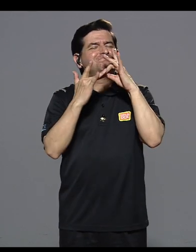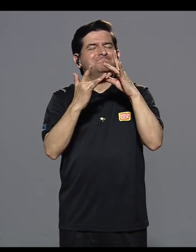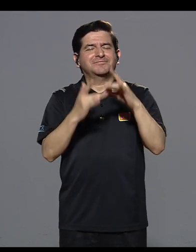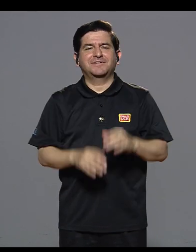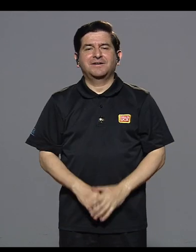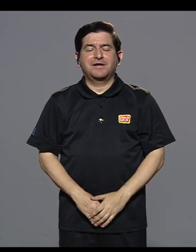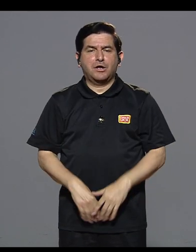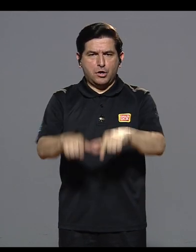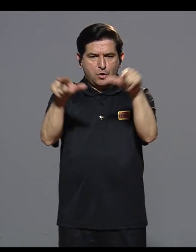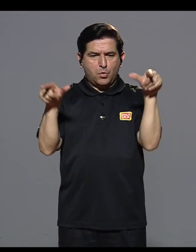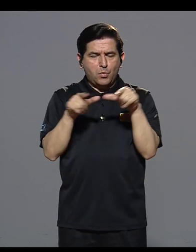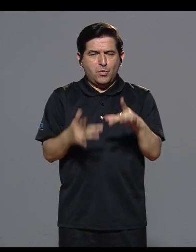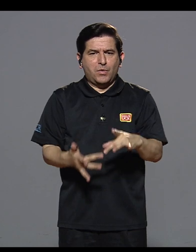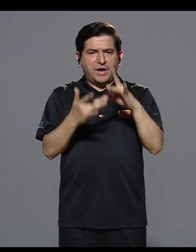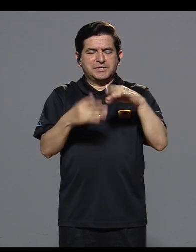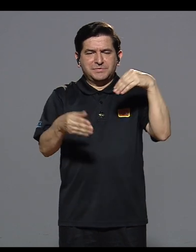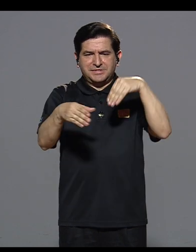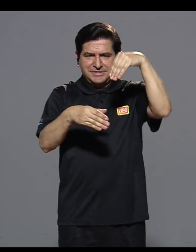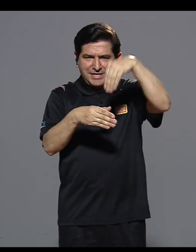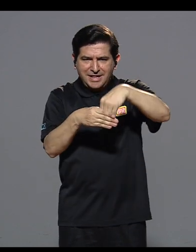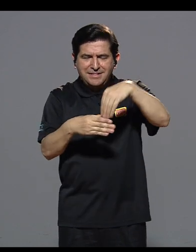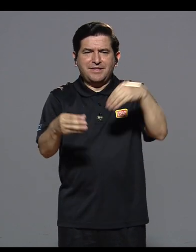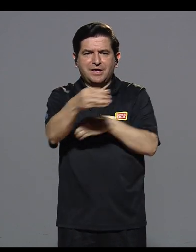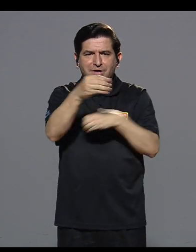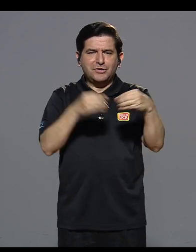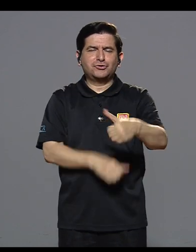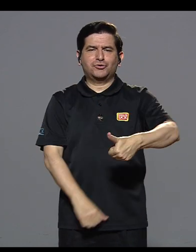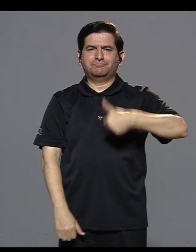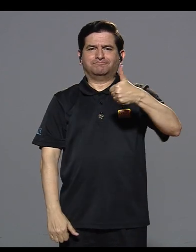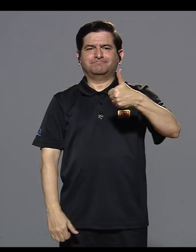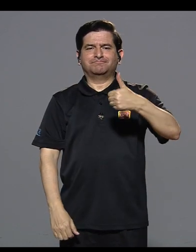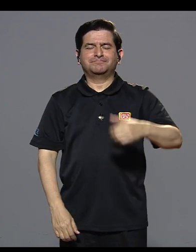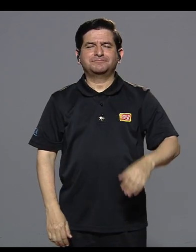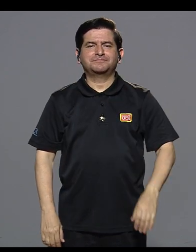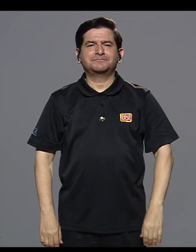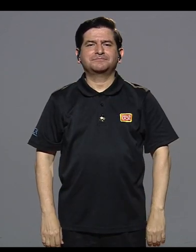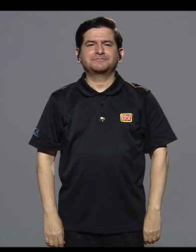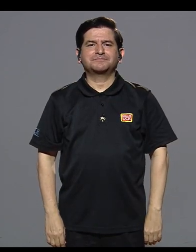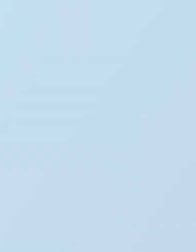muy, muy, muy especial. Él se ha ganado un lugar muy especial en esta oficina.